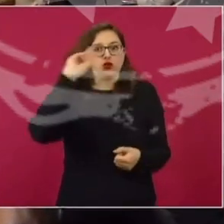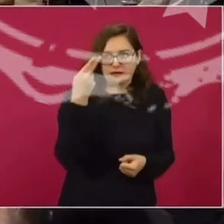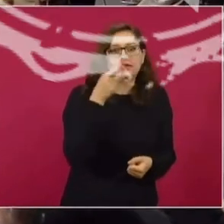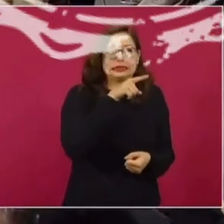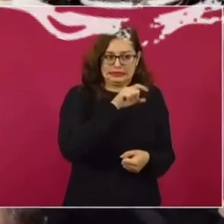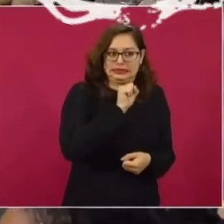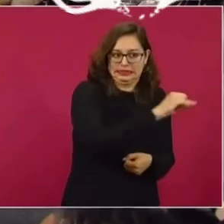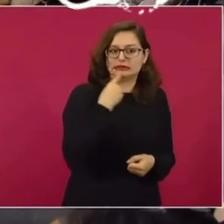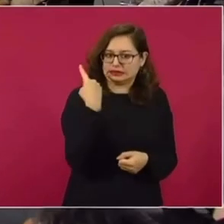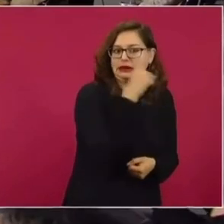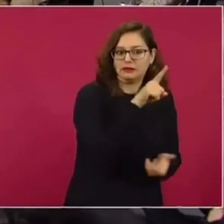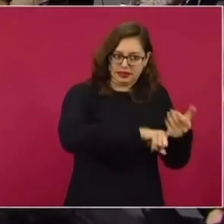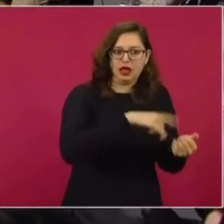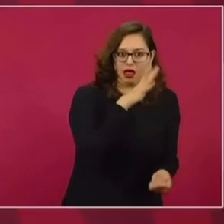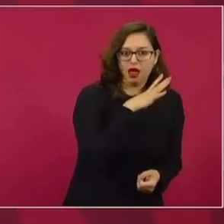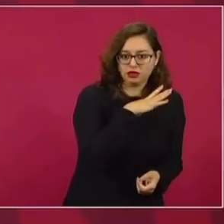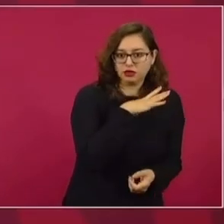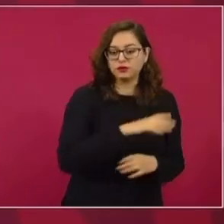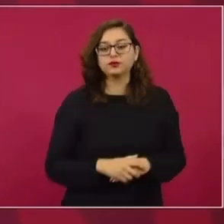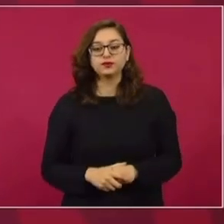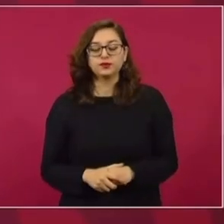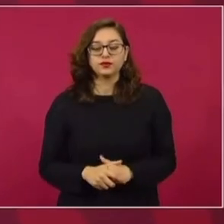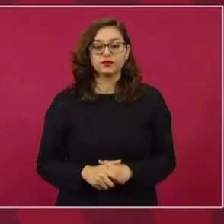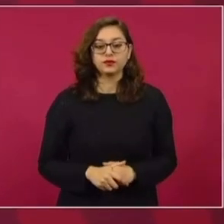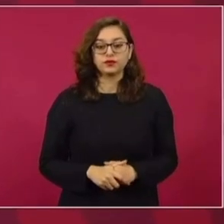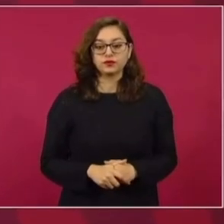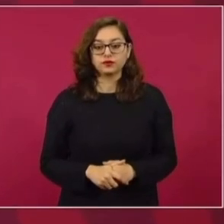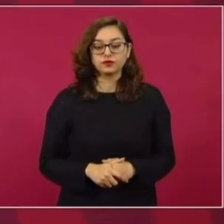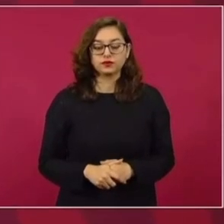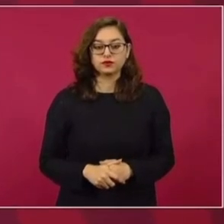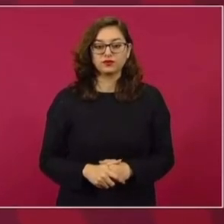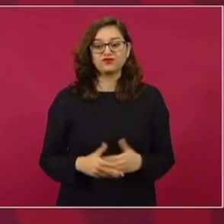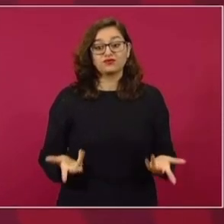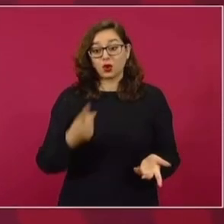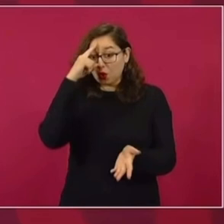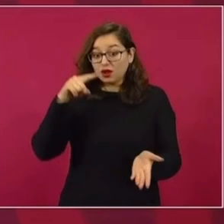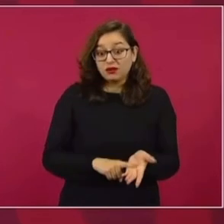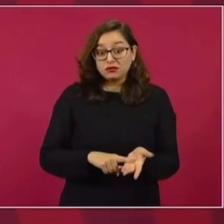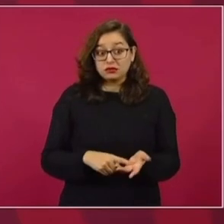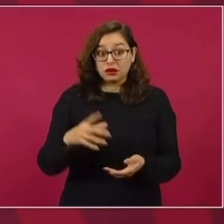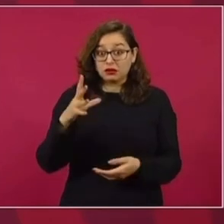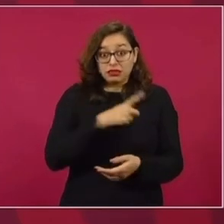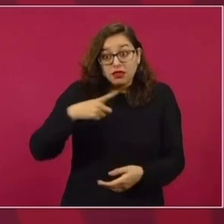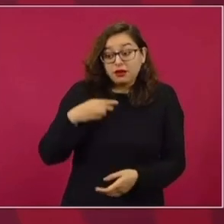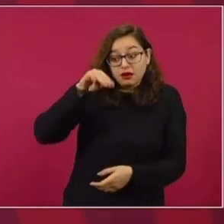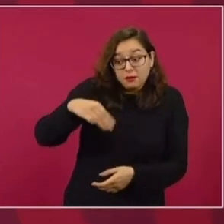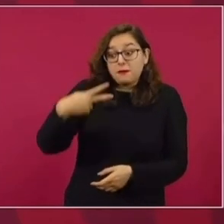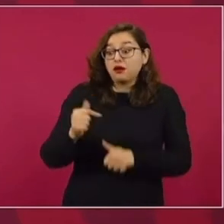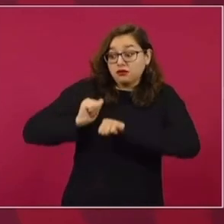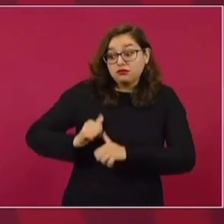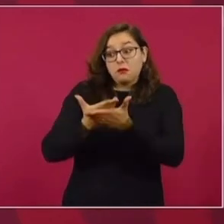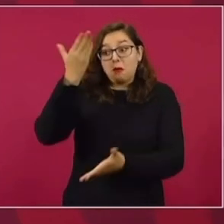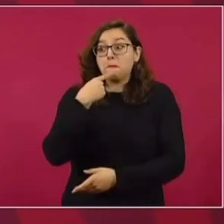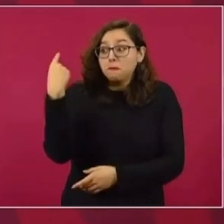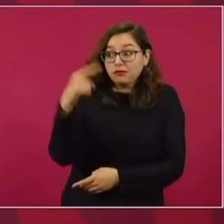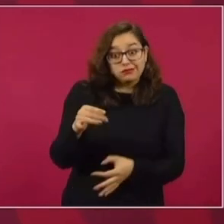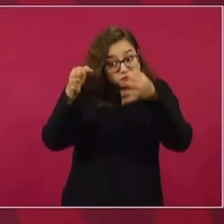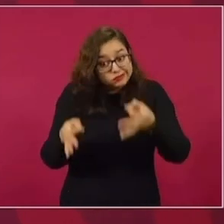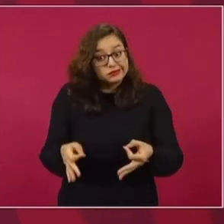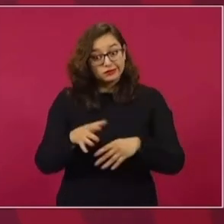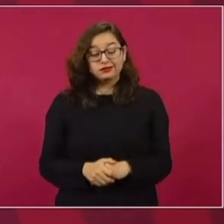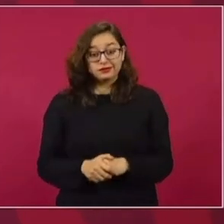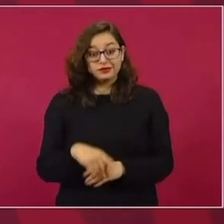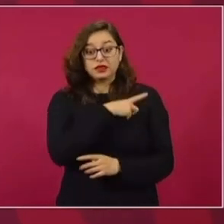Yo creo que tenemos que ir todos presentando denuncias ante las autoridades competentes y no quedarnos solo